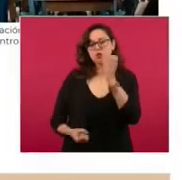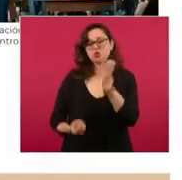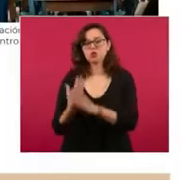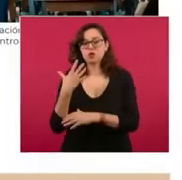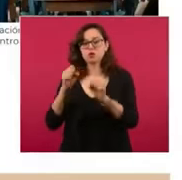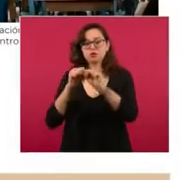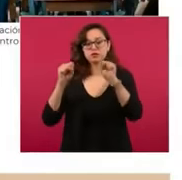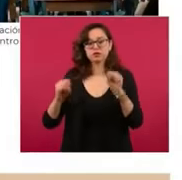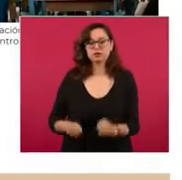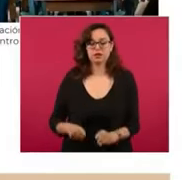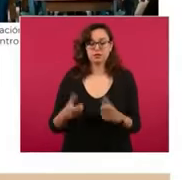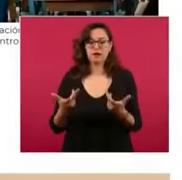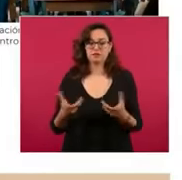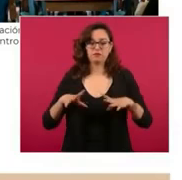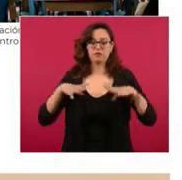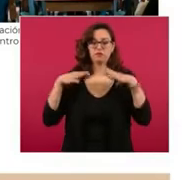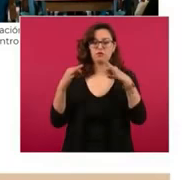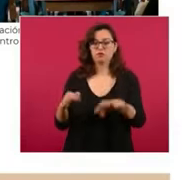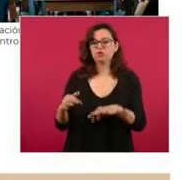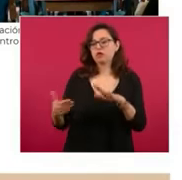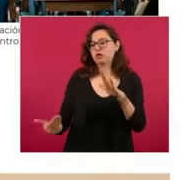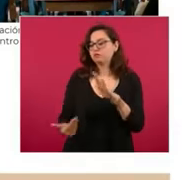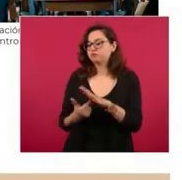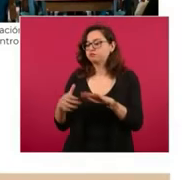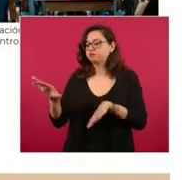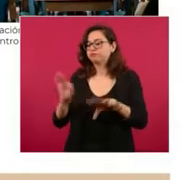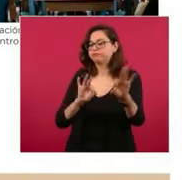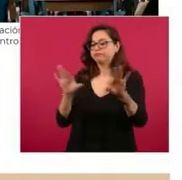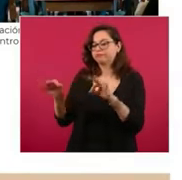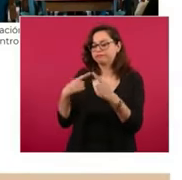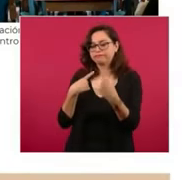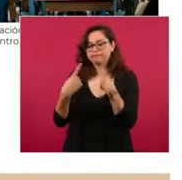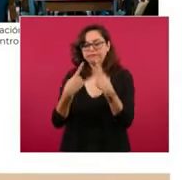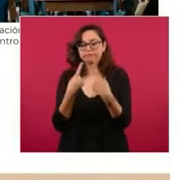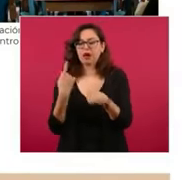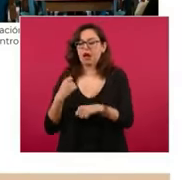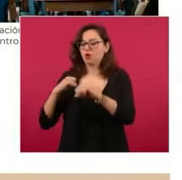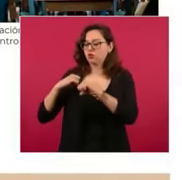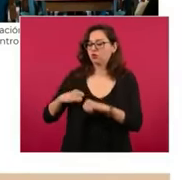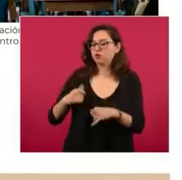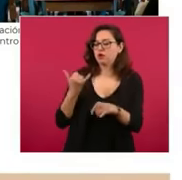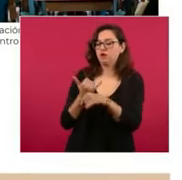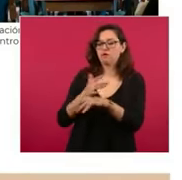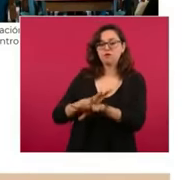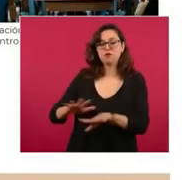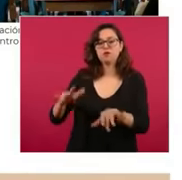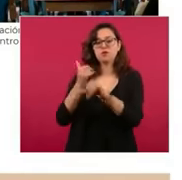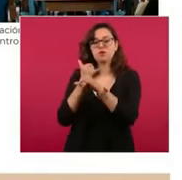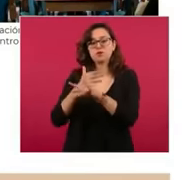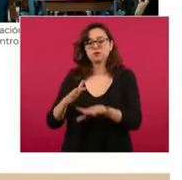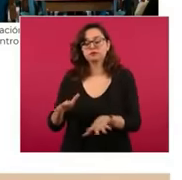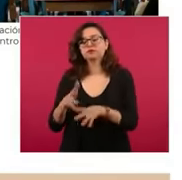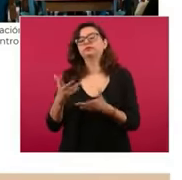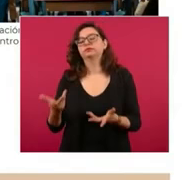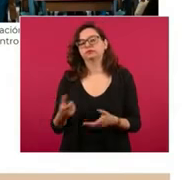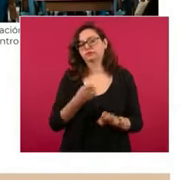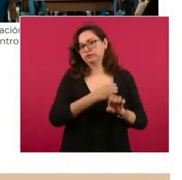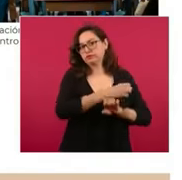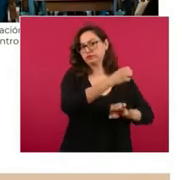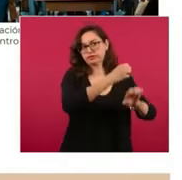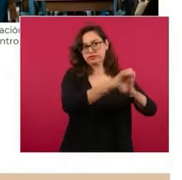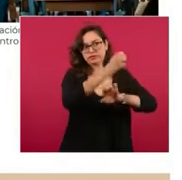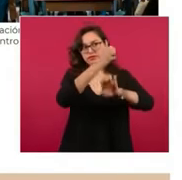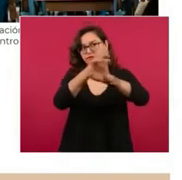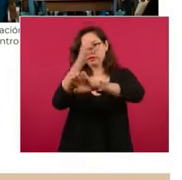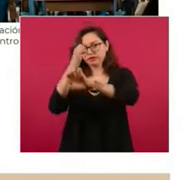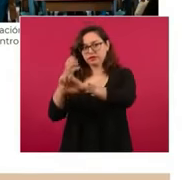dar a conocer, informar a autoridades de cada uno de los estados, lo mismo